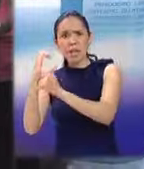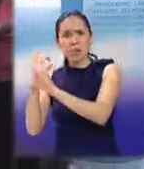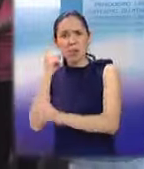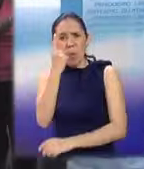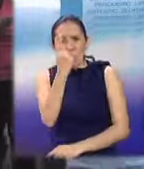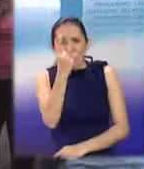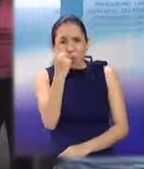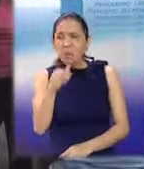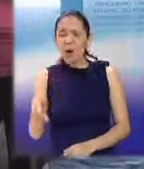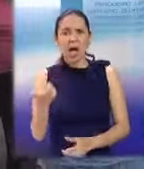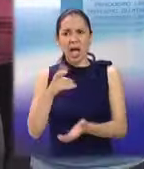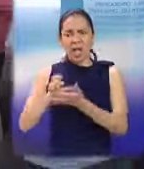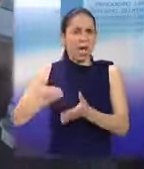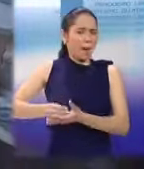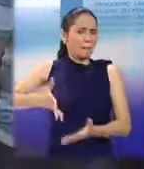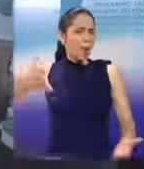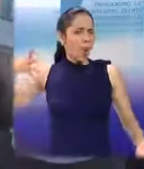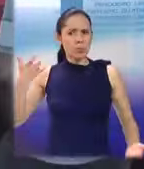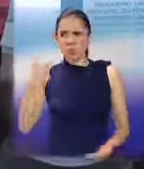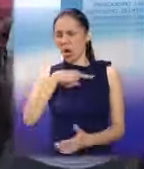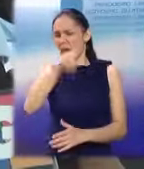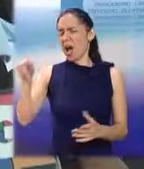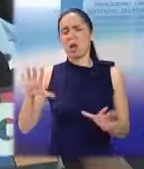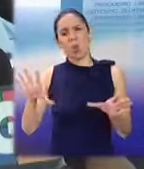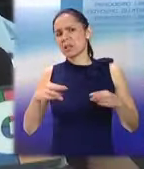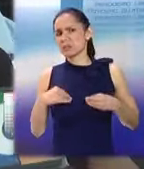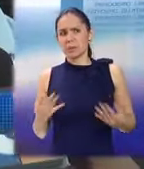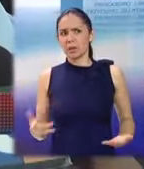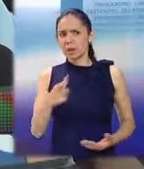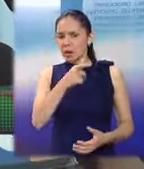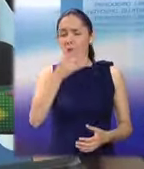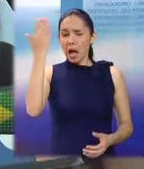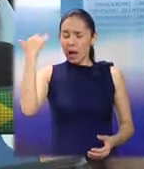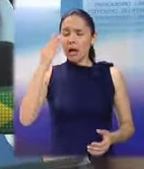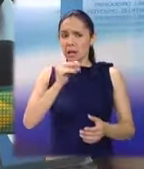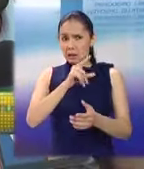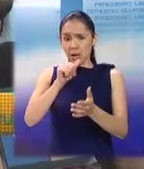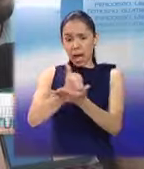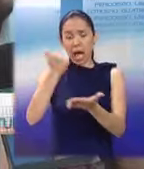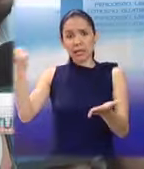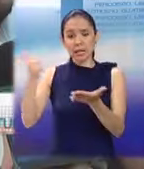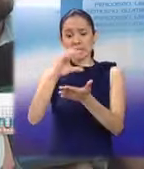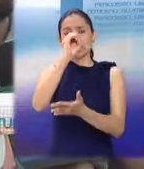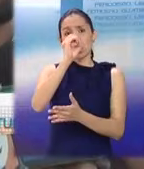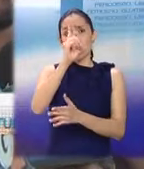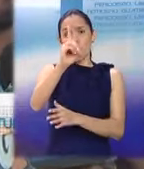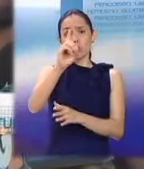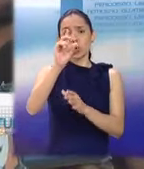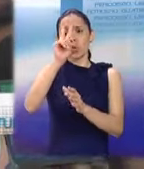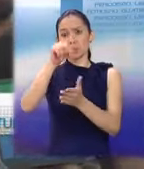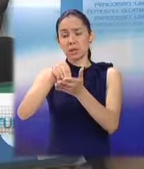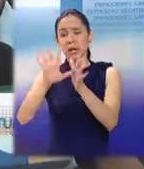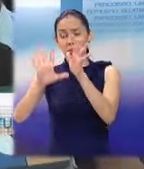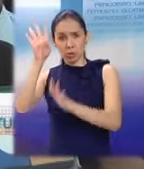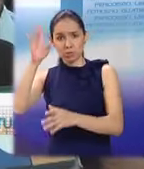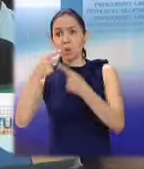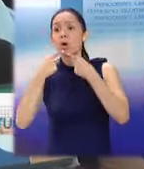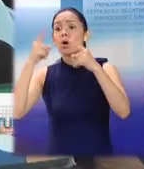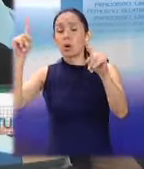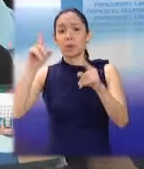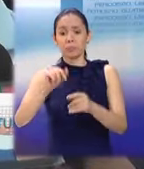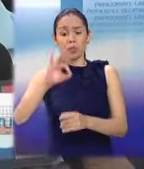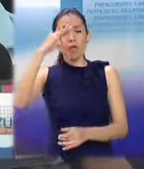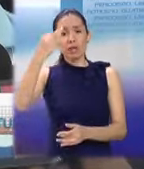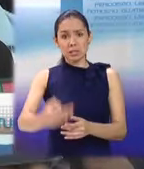exageración por parte de la comuna de Flores Petén. Bajo acta 01-2014, publicado en el diario oficial,